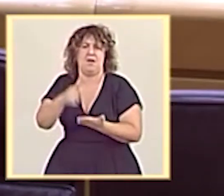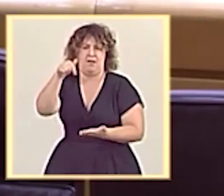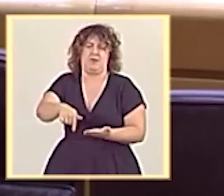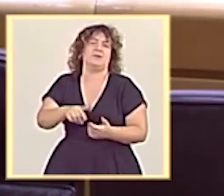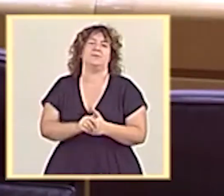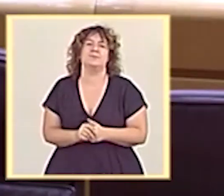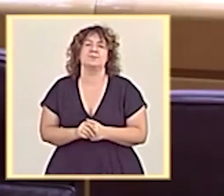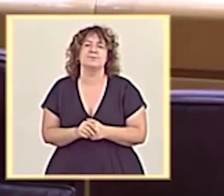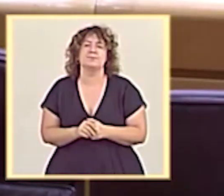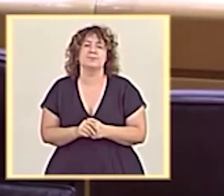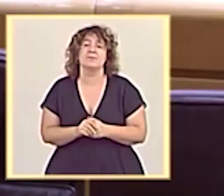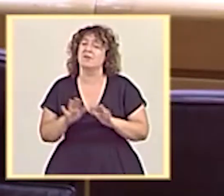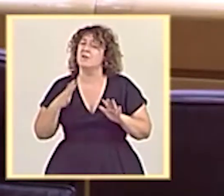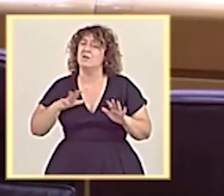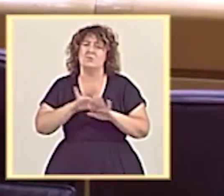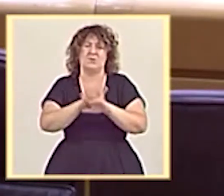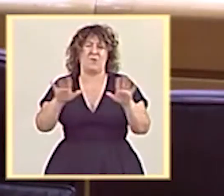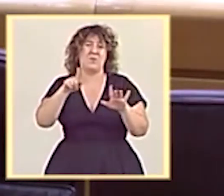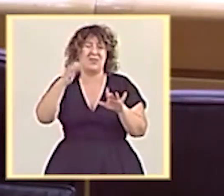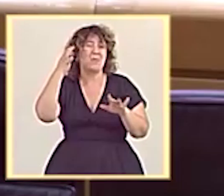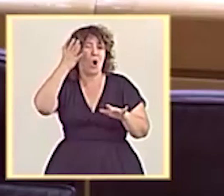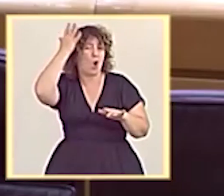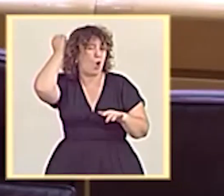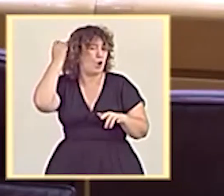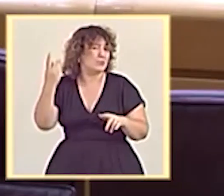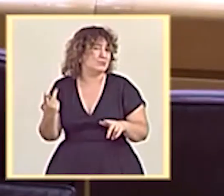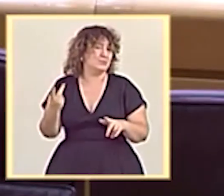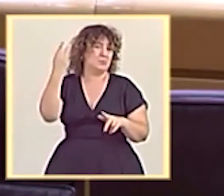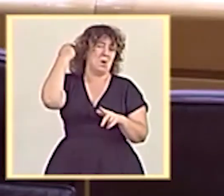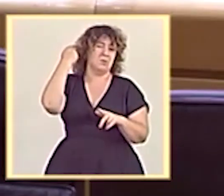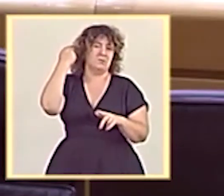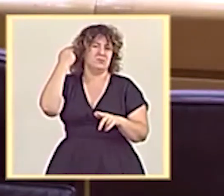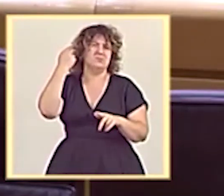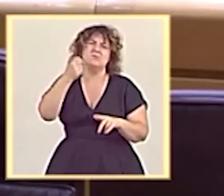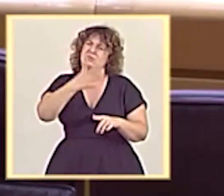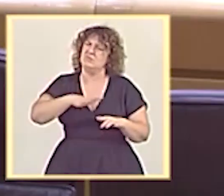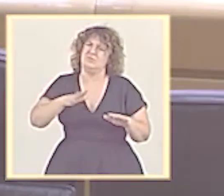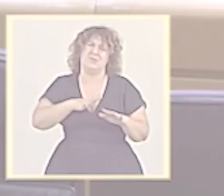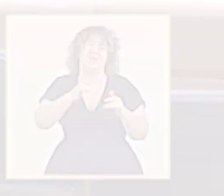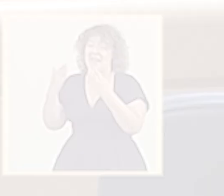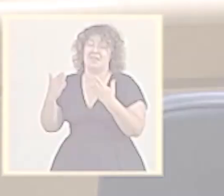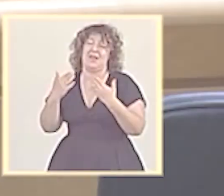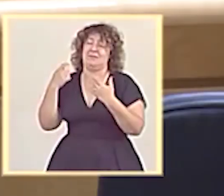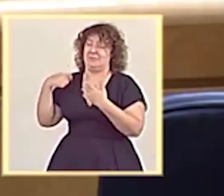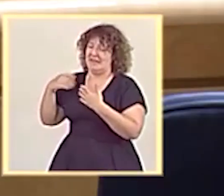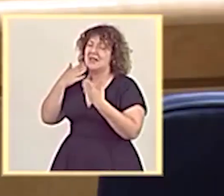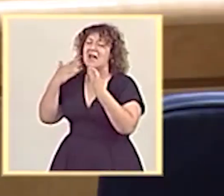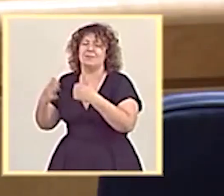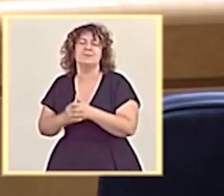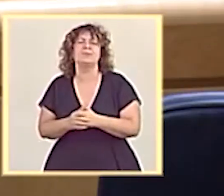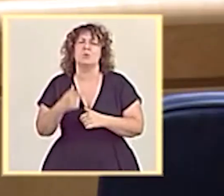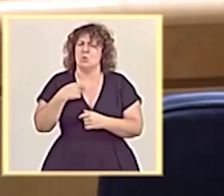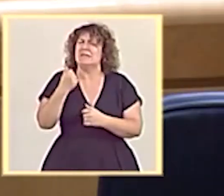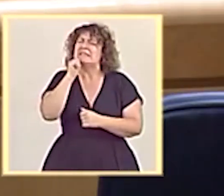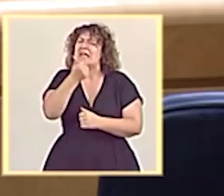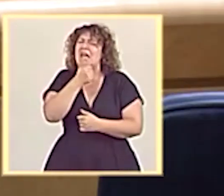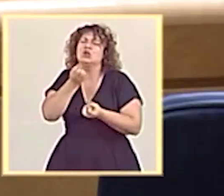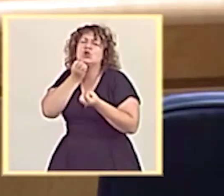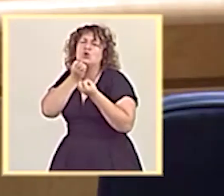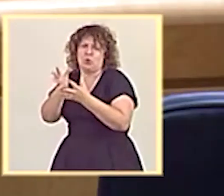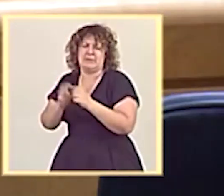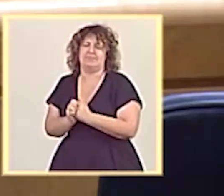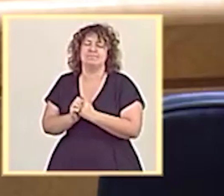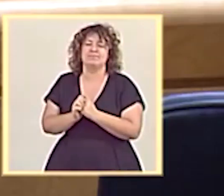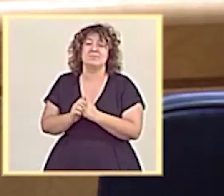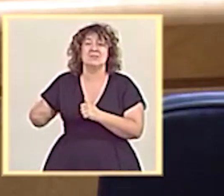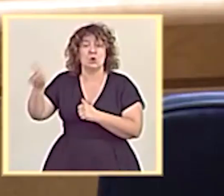llegados a este punto, es cortarse la coleta, o el moño en este caso, y seguir el camino de su líder. Le voy a contar un secreto. Se puede hacer